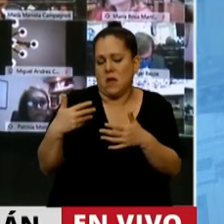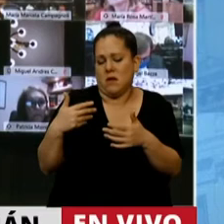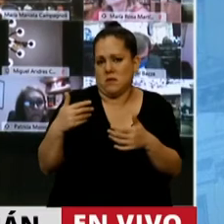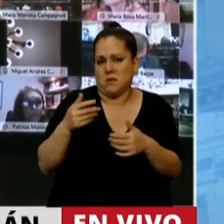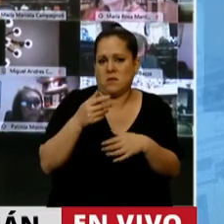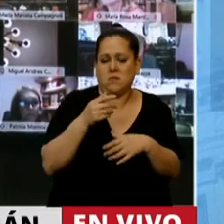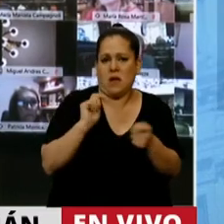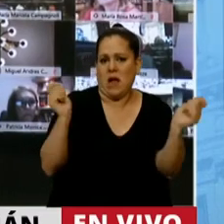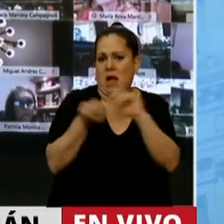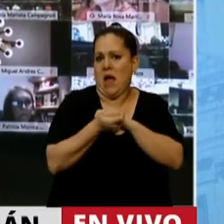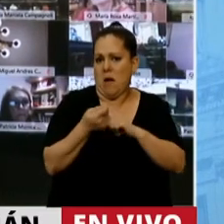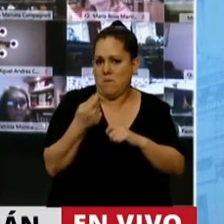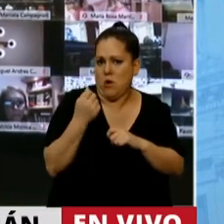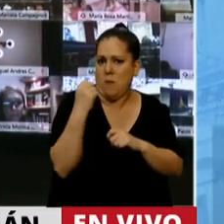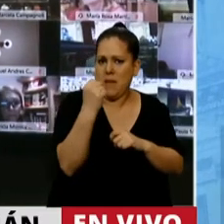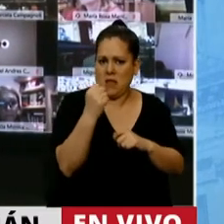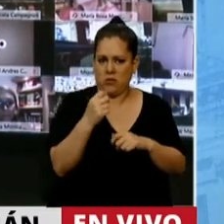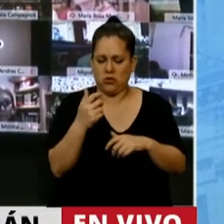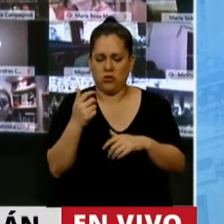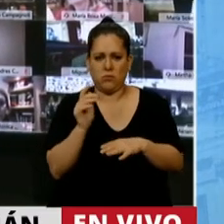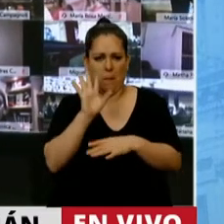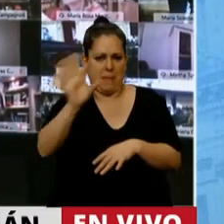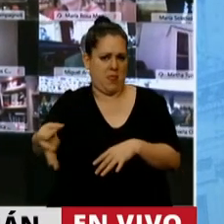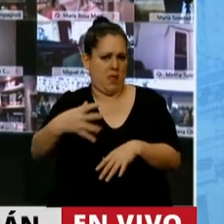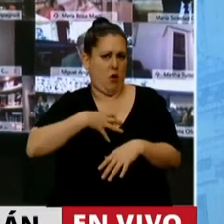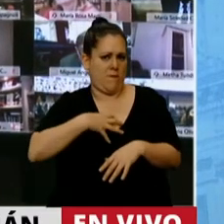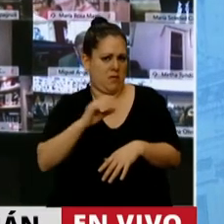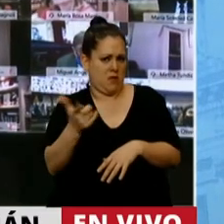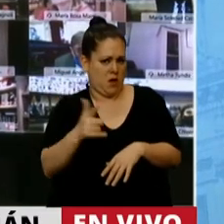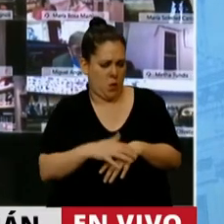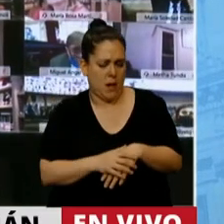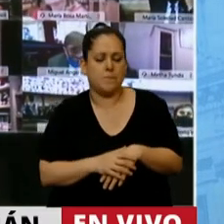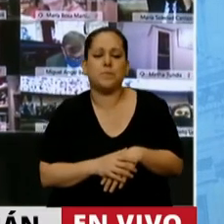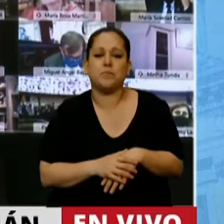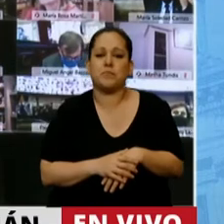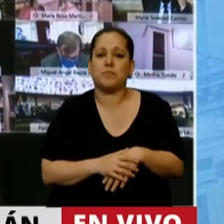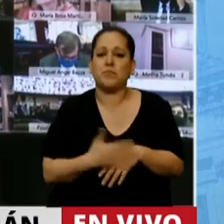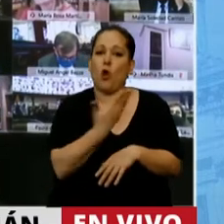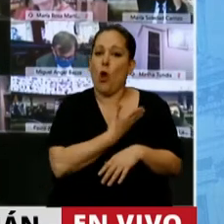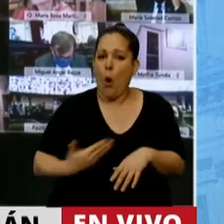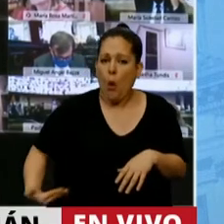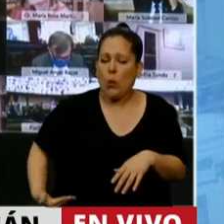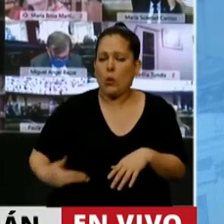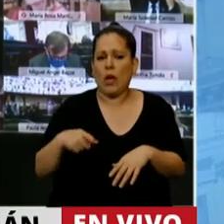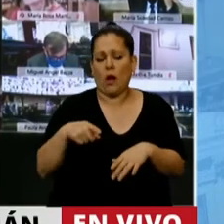obviamente que se debe a la falta de confianza. Frente a esta situación, presidente, el gobierno ha